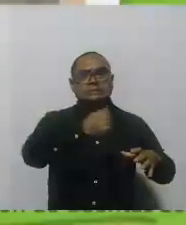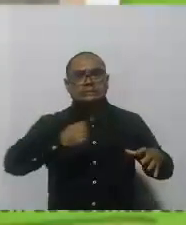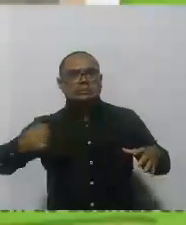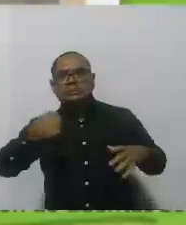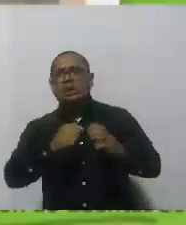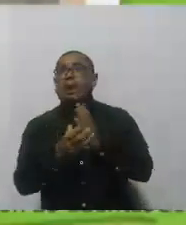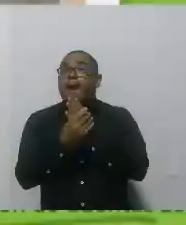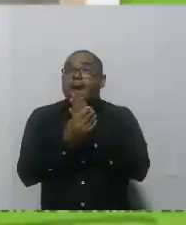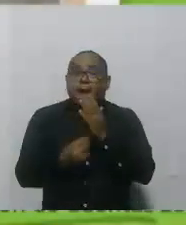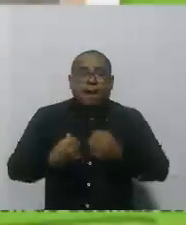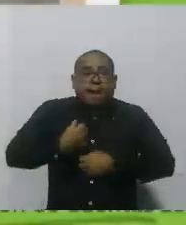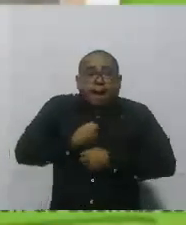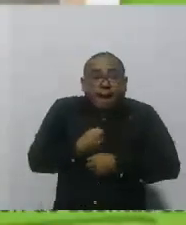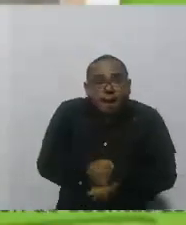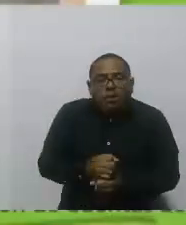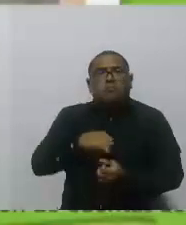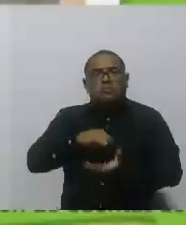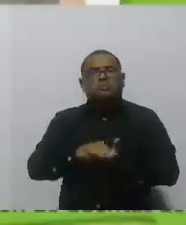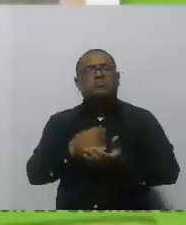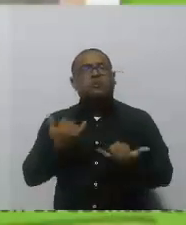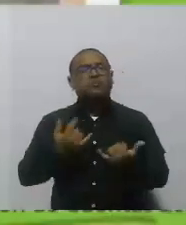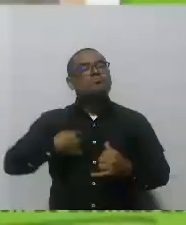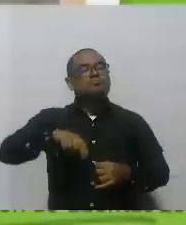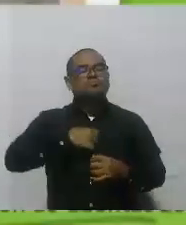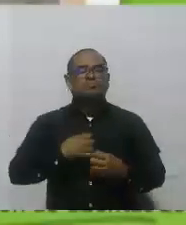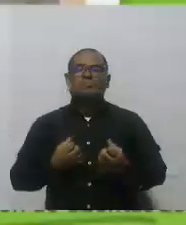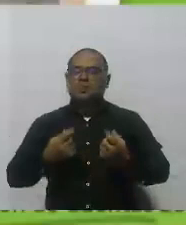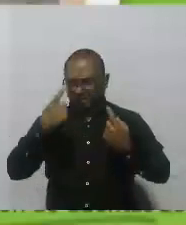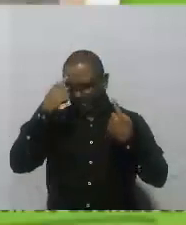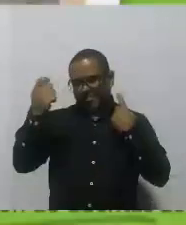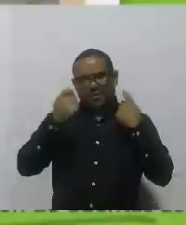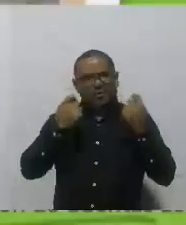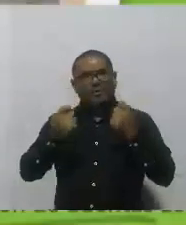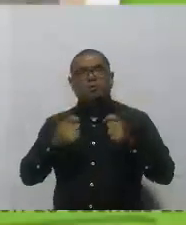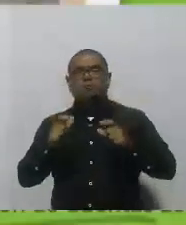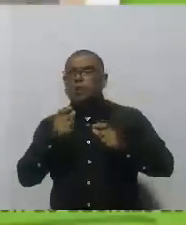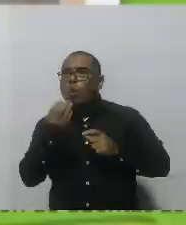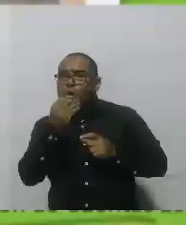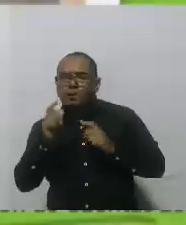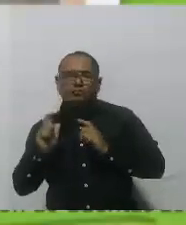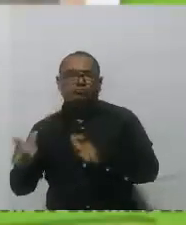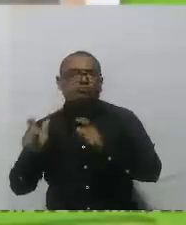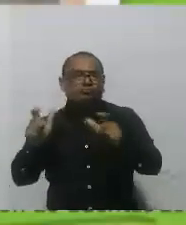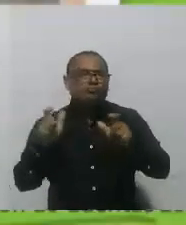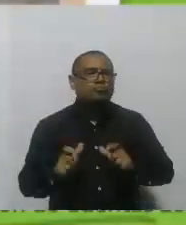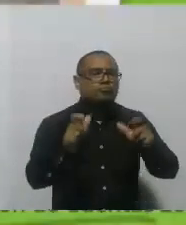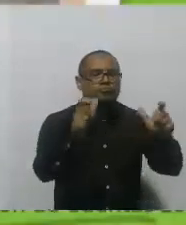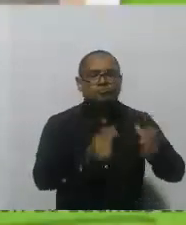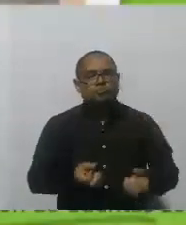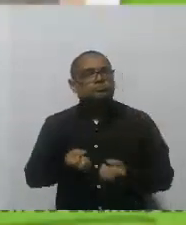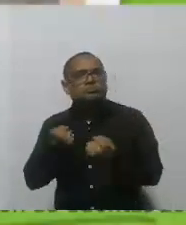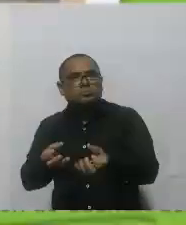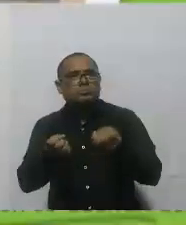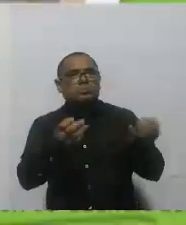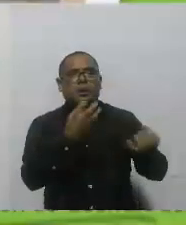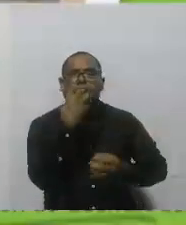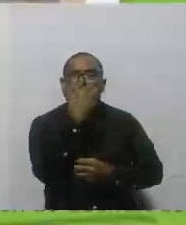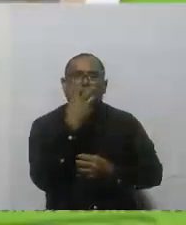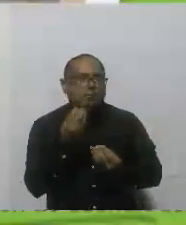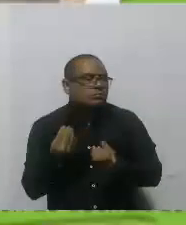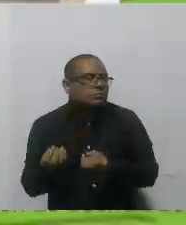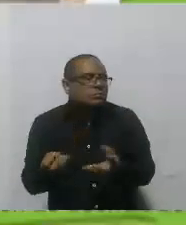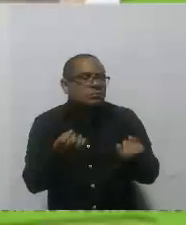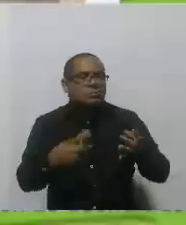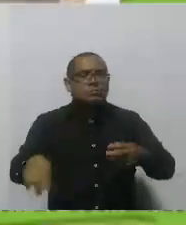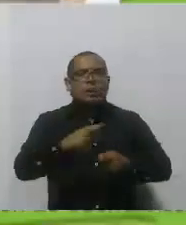es la que ha permitido posicionar con la entrega de comida servida toda esa ruta de la seguridad alimentaria que sigue escalando